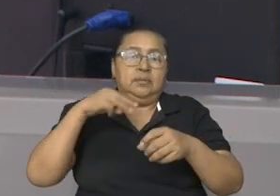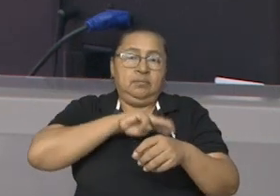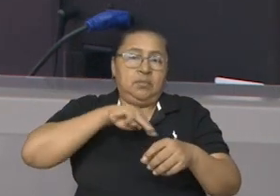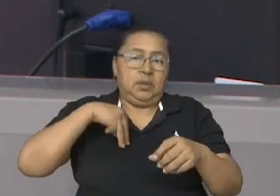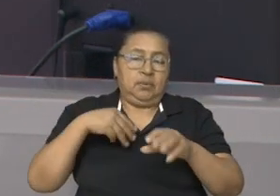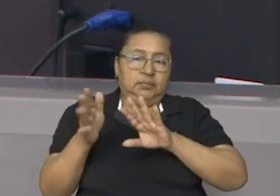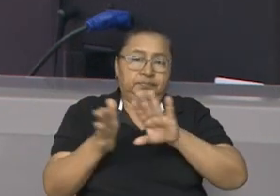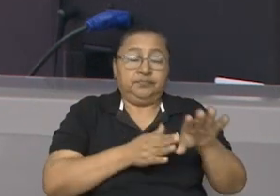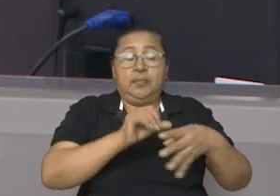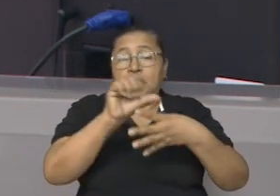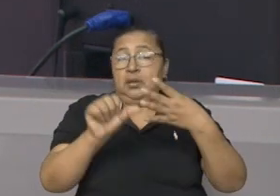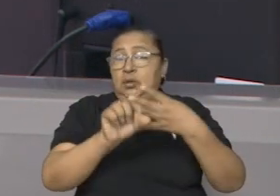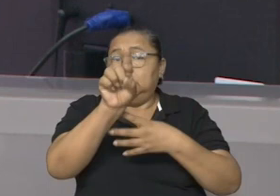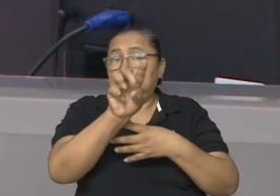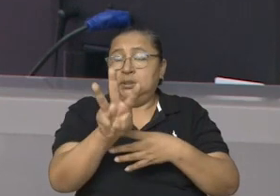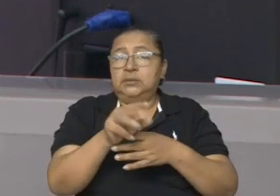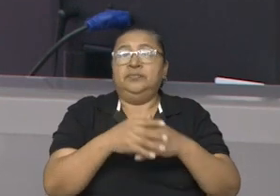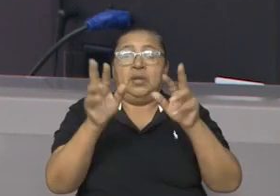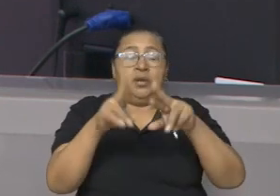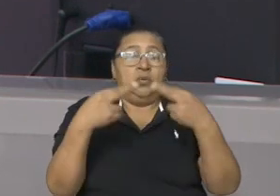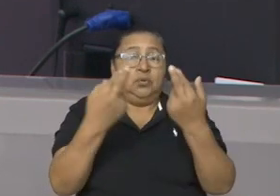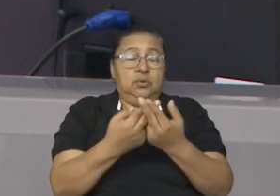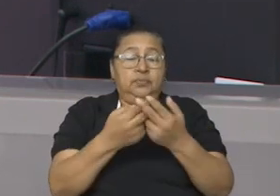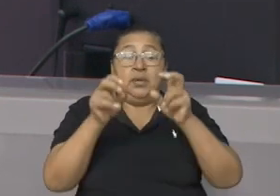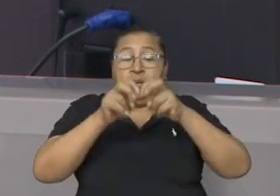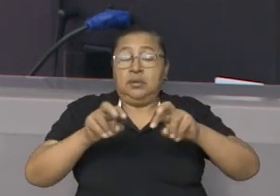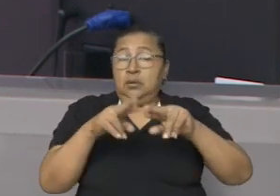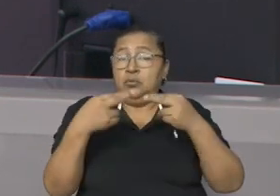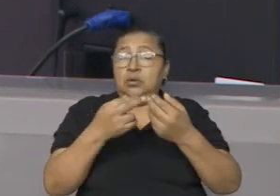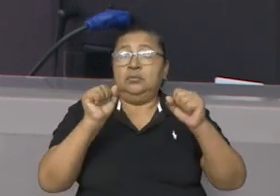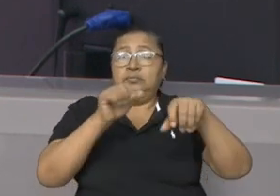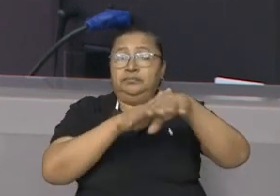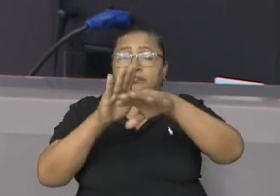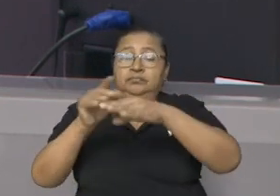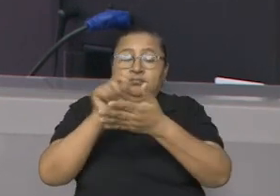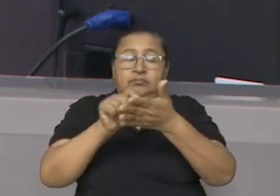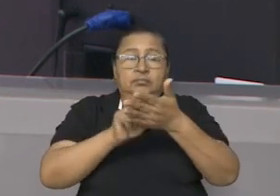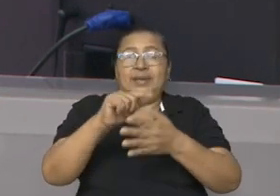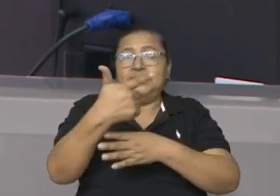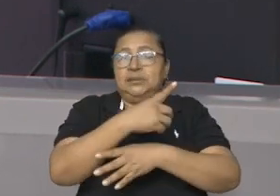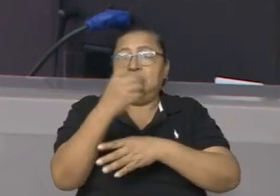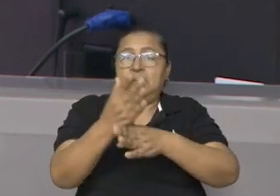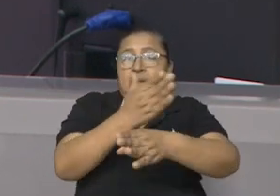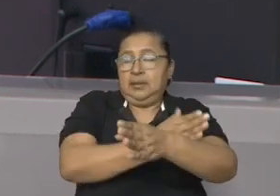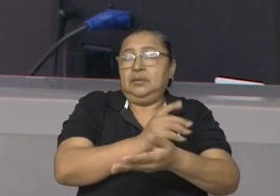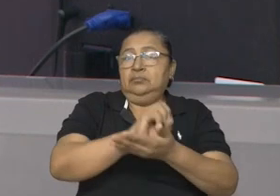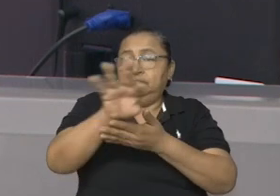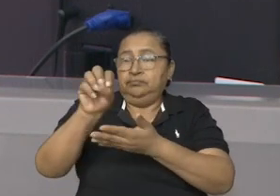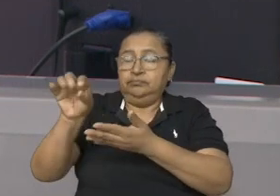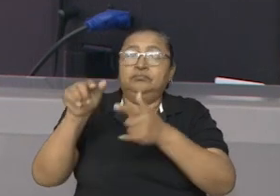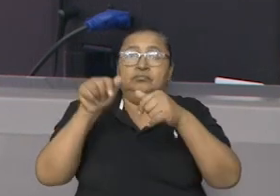Artículo 13. Sesiones. Las sesiones se convocarán por escrito con siete días de anticipación.